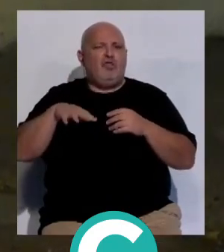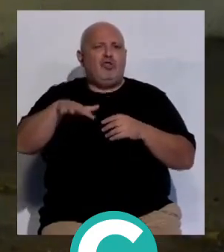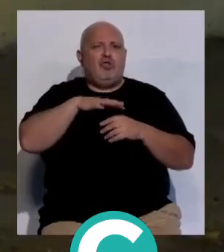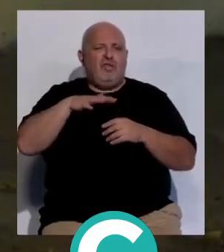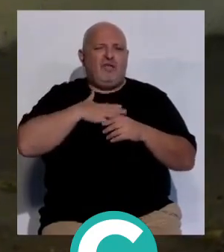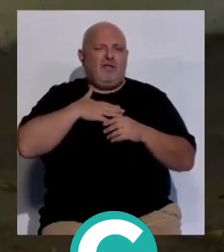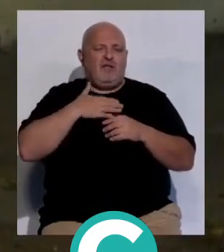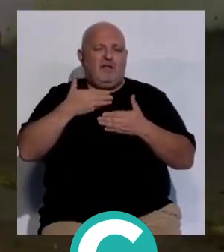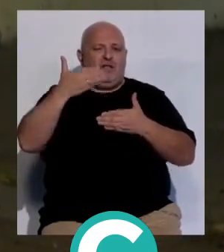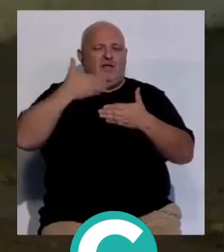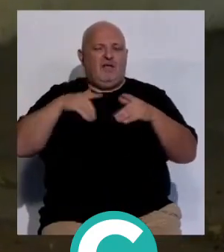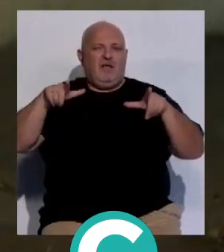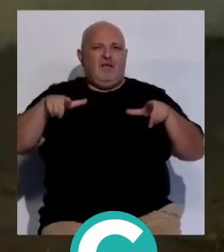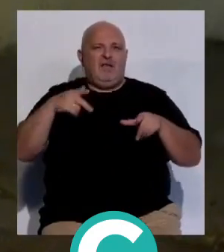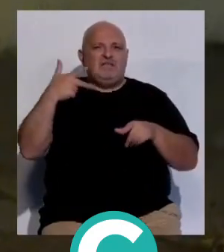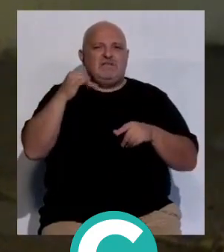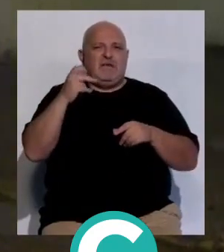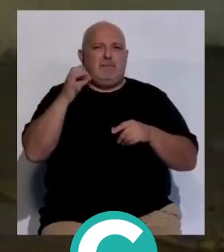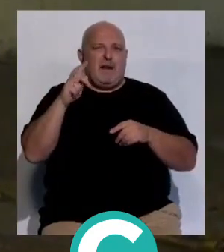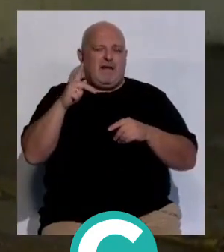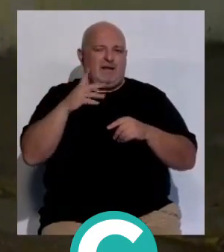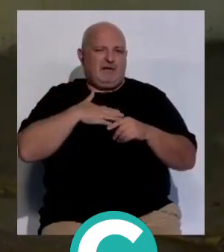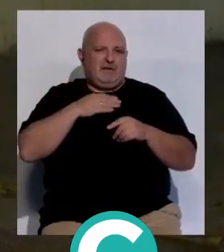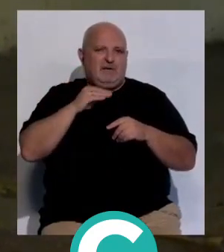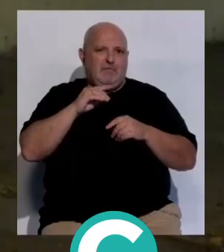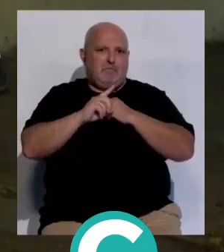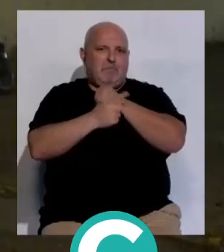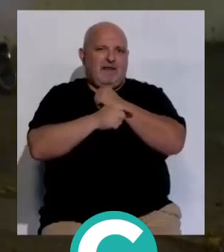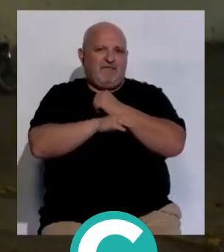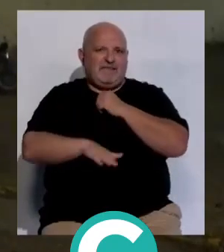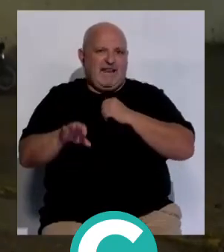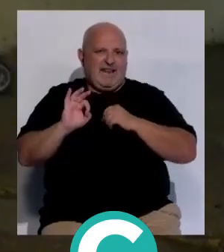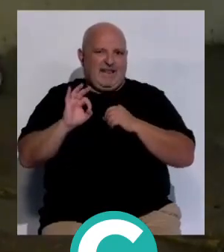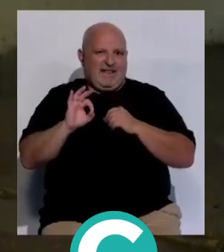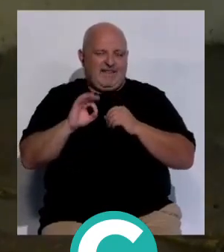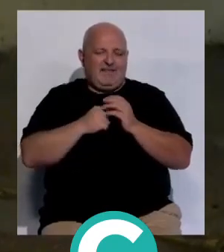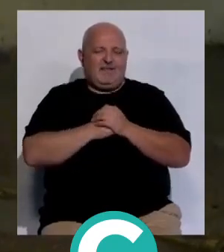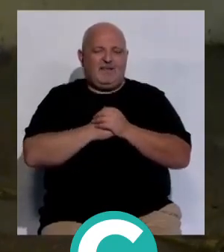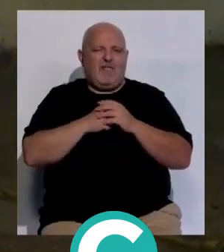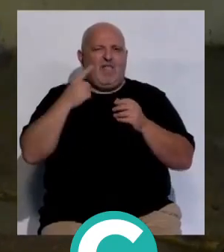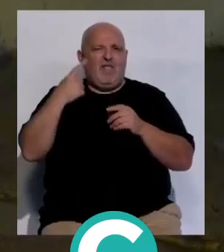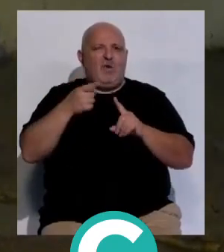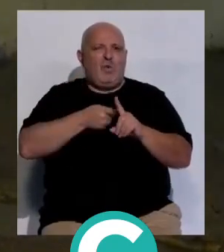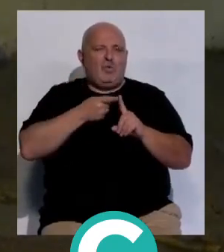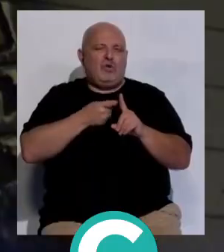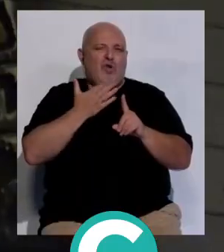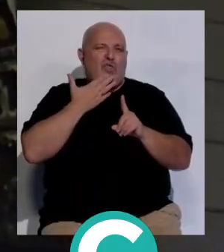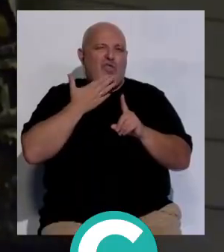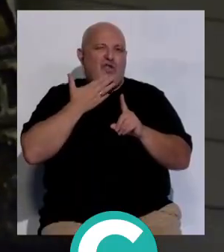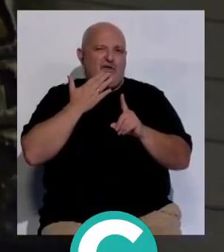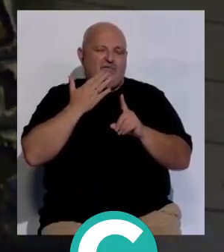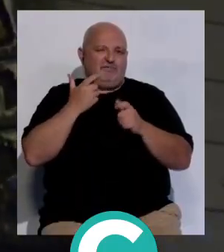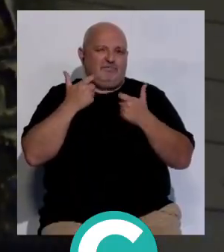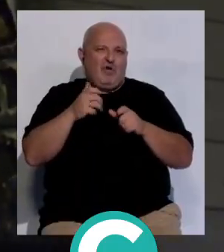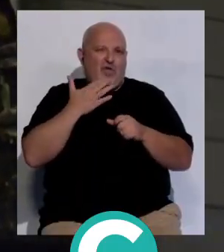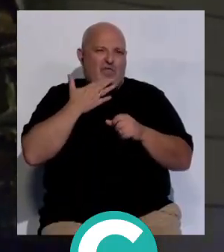produjo en la trasera de la nave de Chiquipark en el polígono exterior de Zona Franca. Se trata de unas instalaciones de la misma empresa del